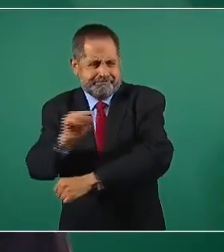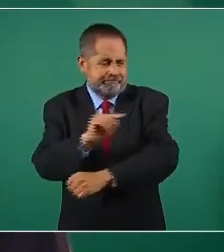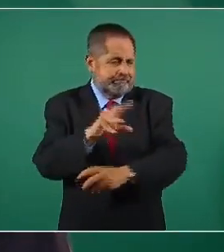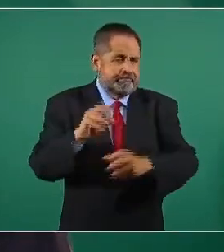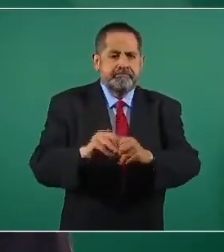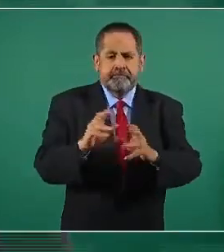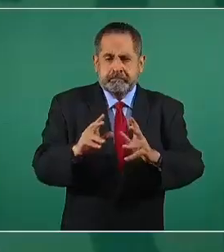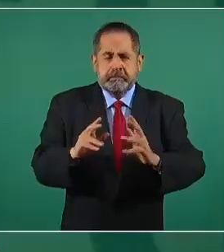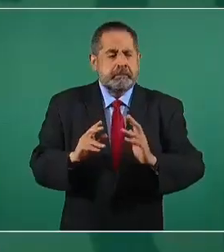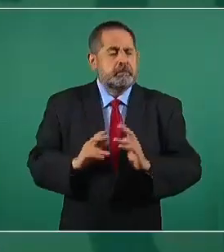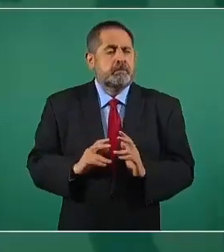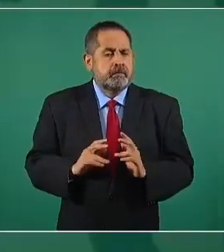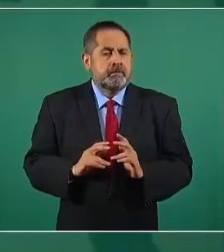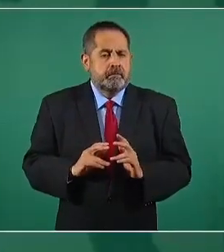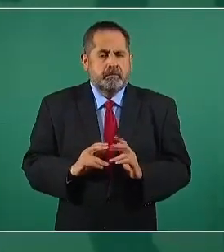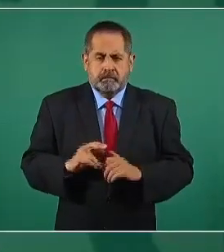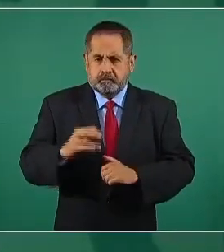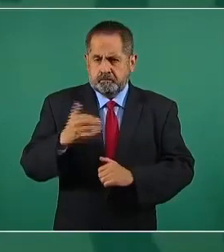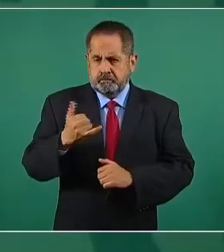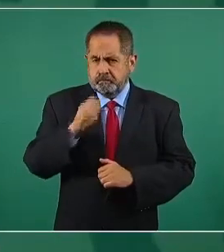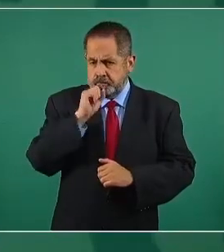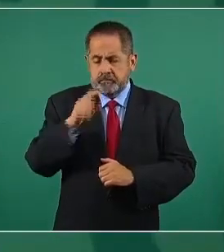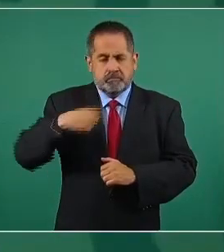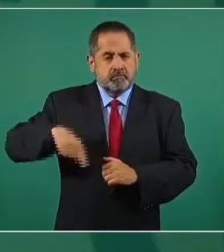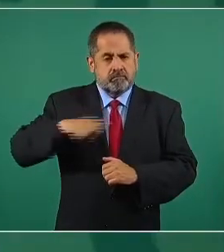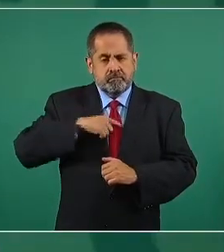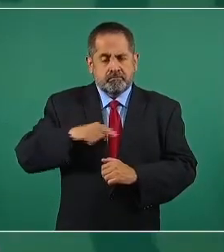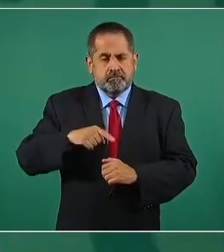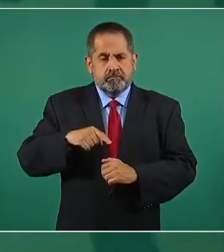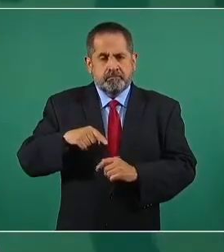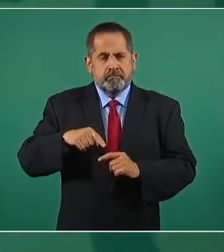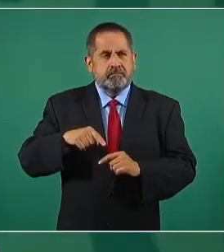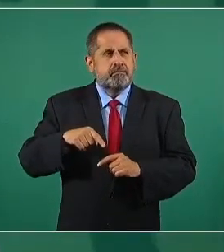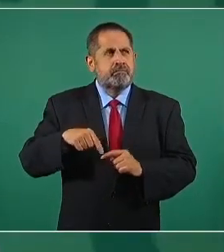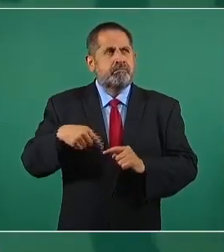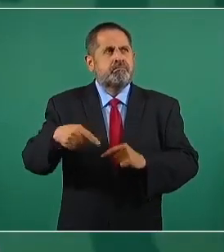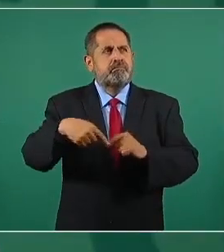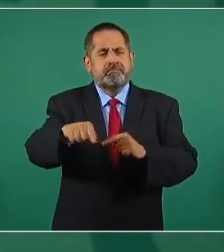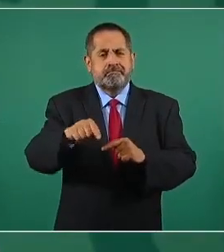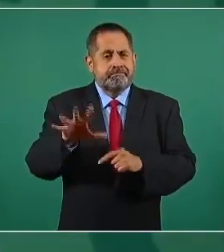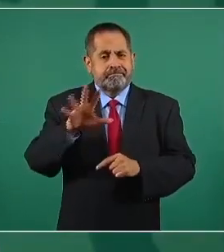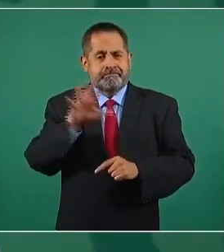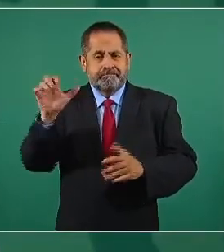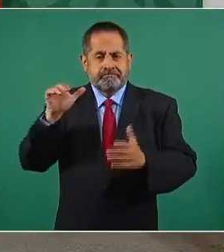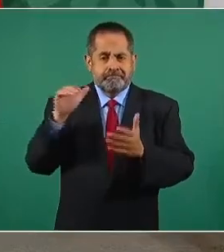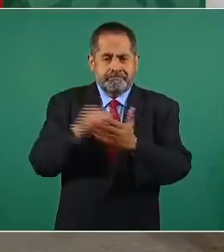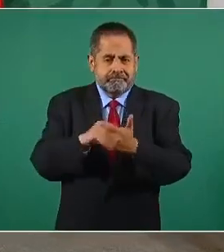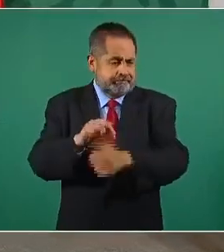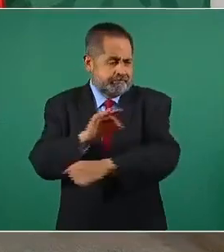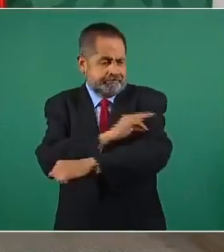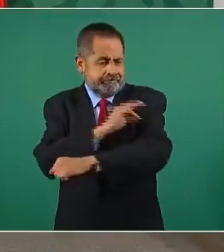y vamos a aplicar cerca de 500 mil en Juárez.